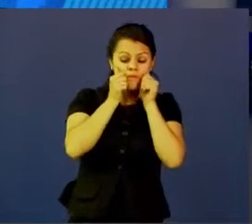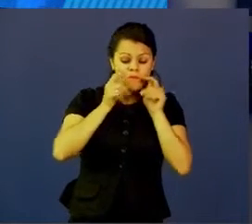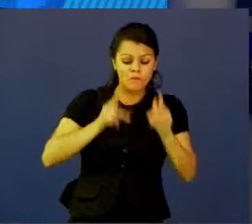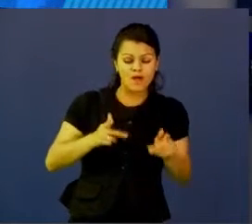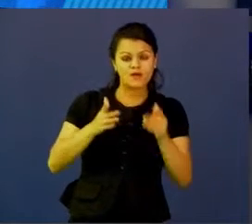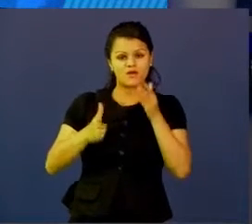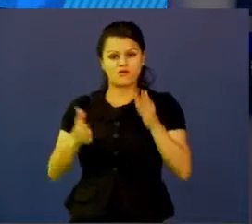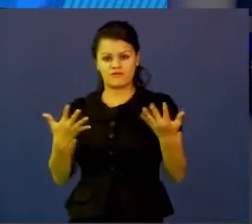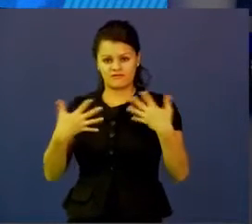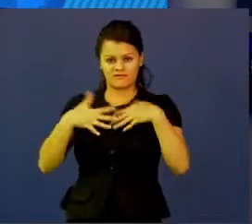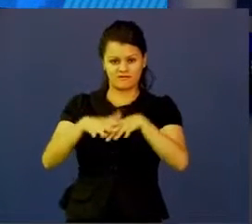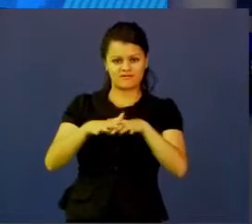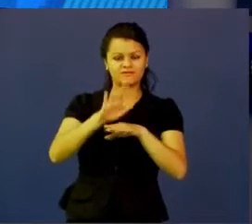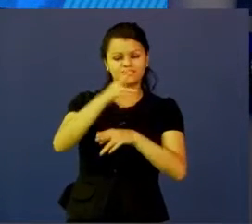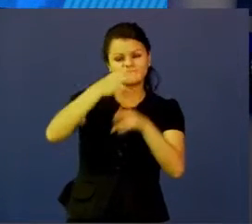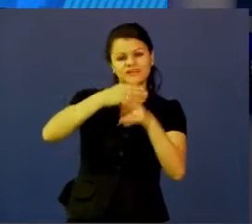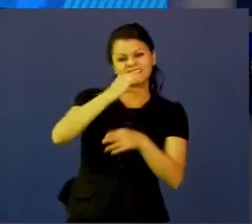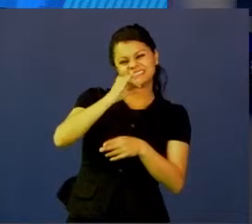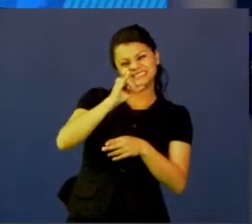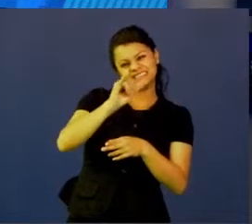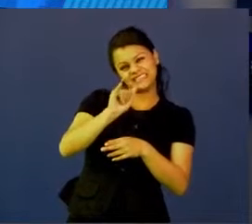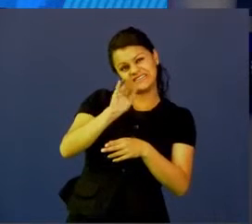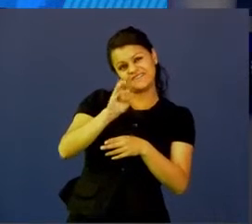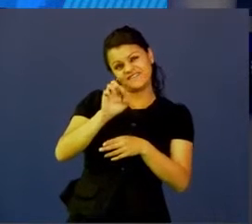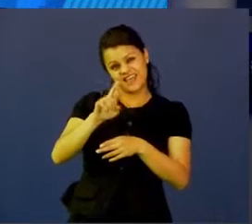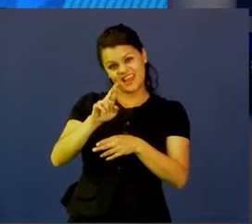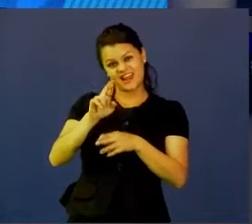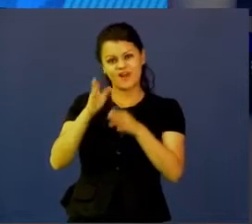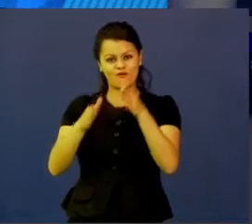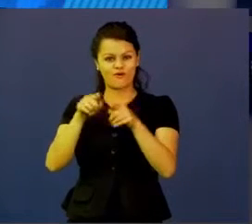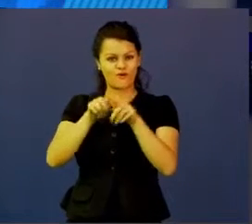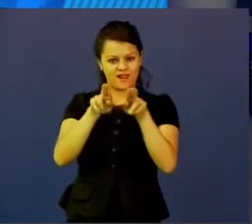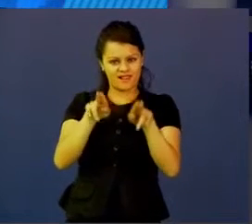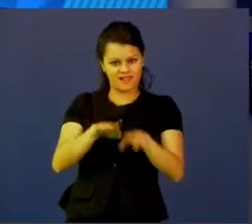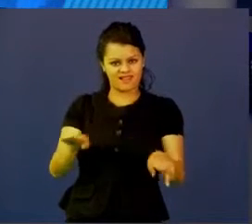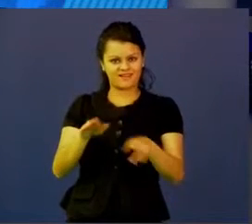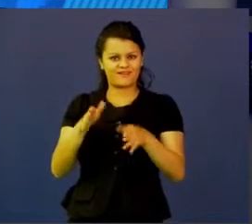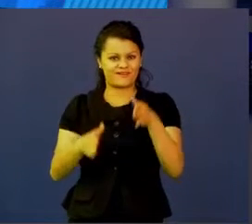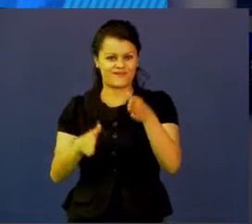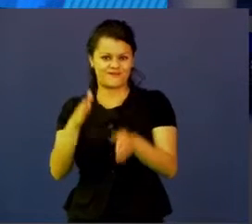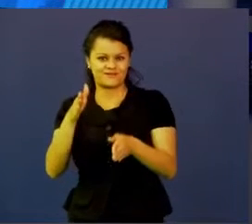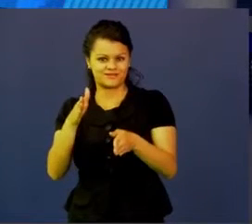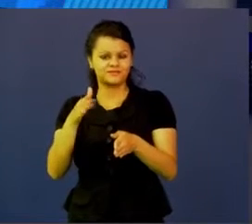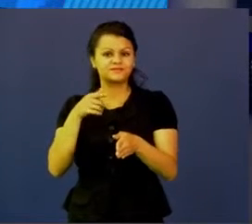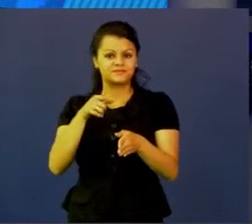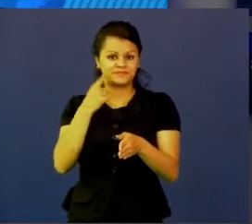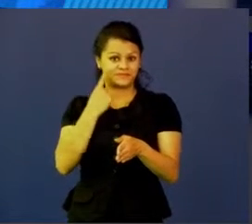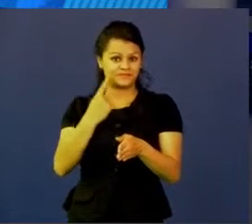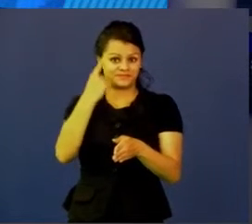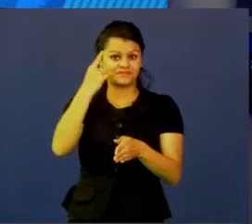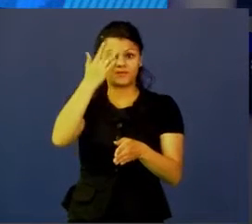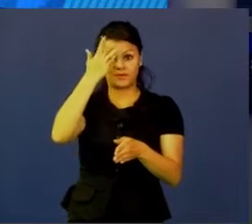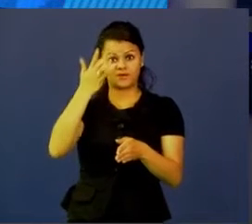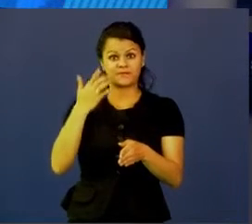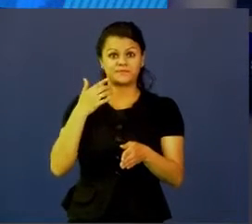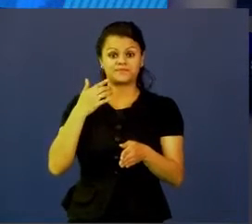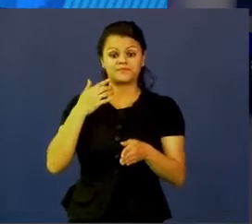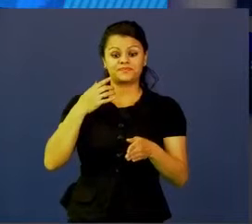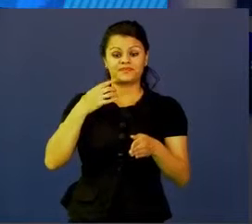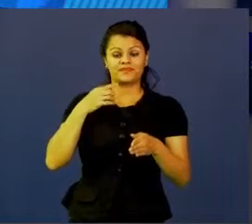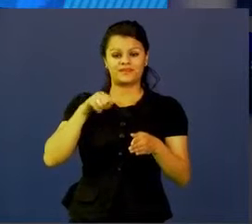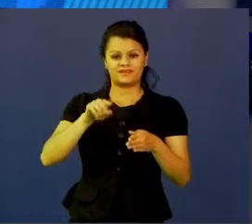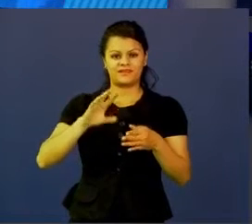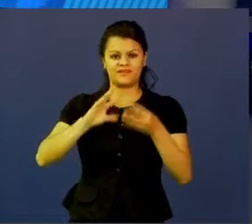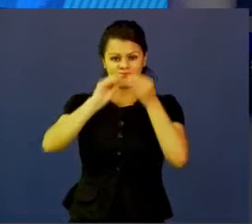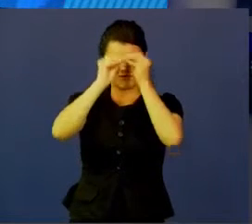cyberbot del mundo porque cuando él se iba a tomar su foto, y él es un británico, se iba a tomar la foto, el oficial que le iba a tomar la